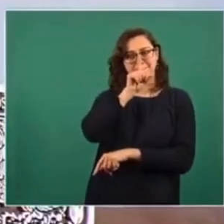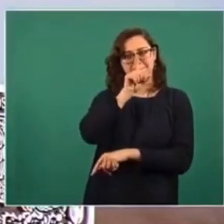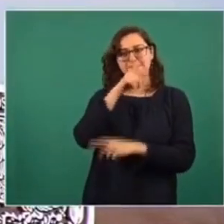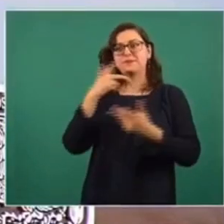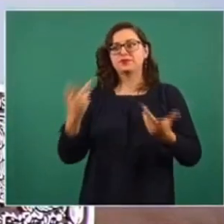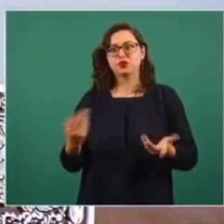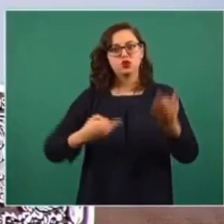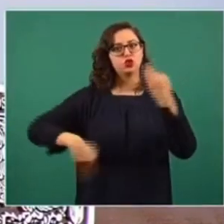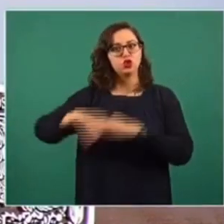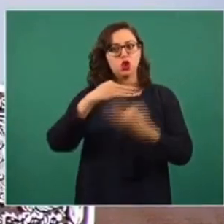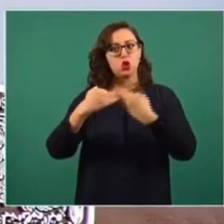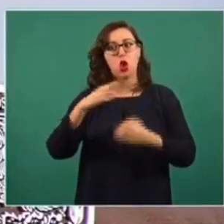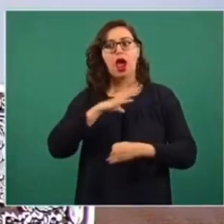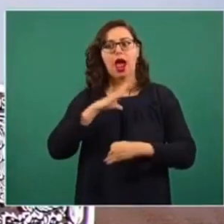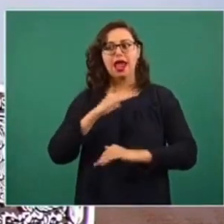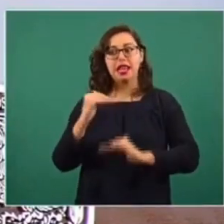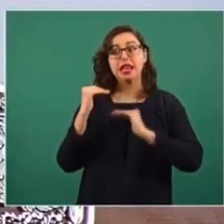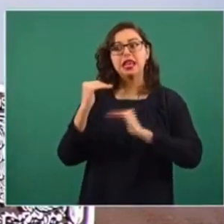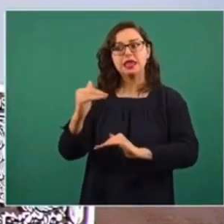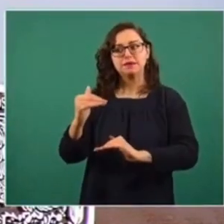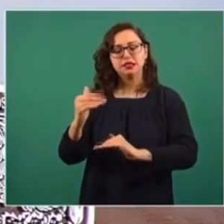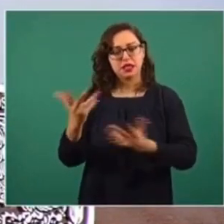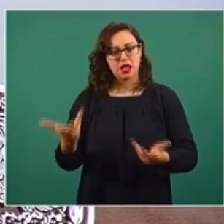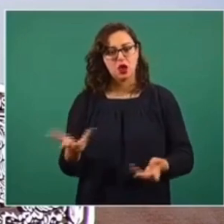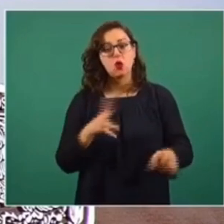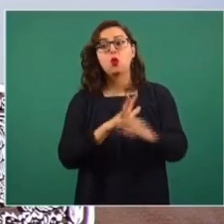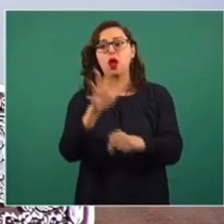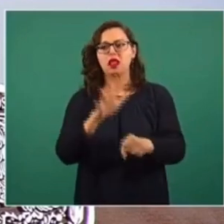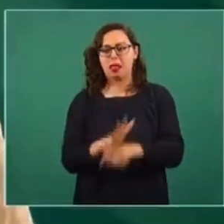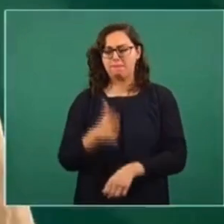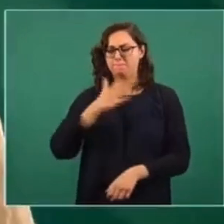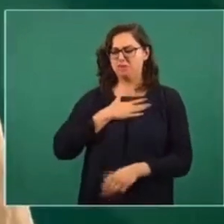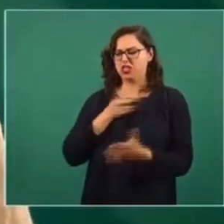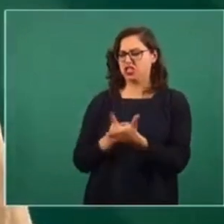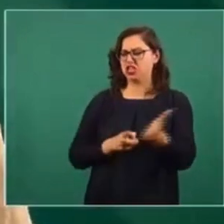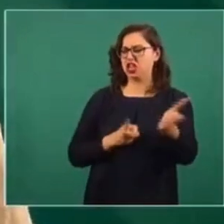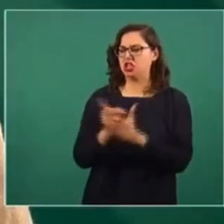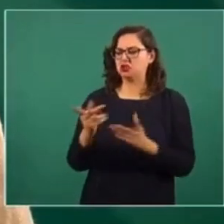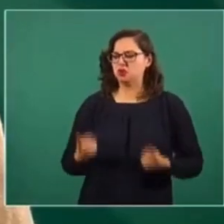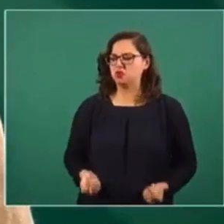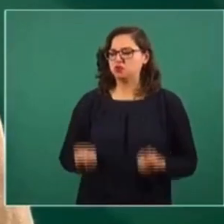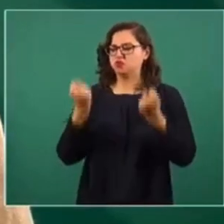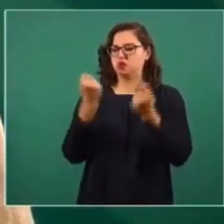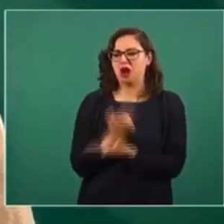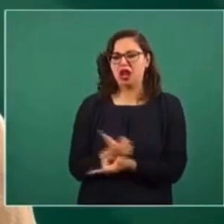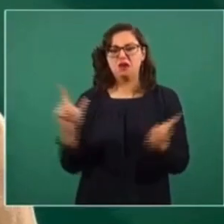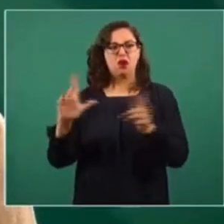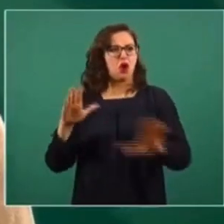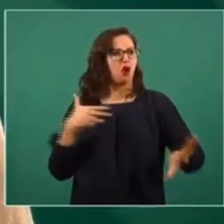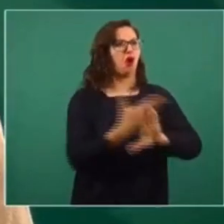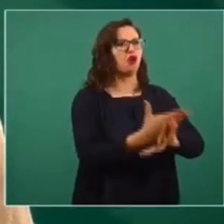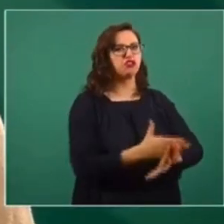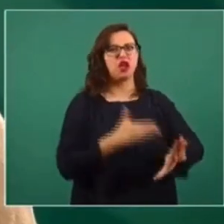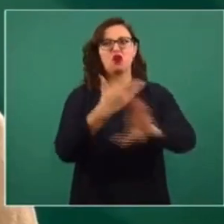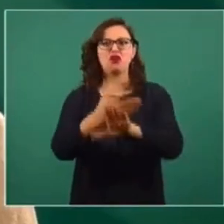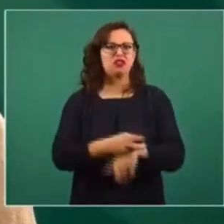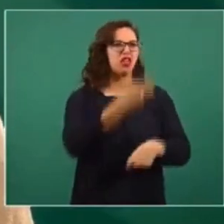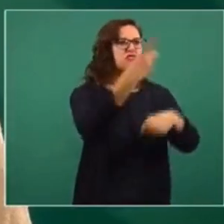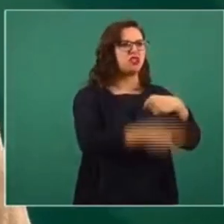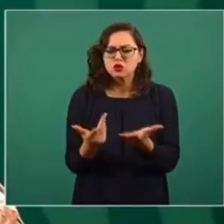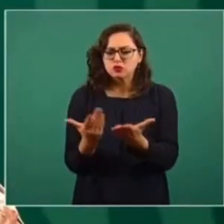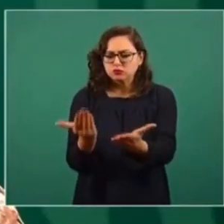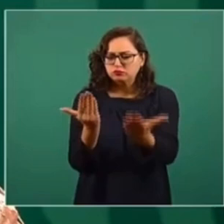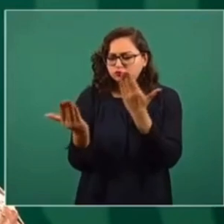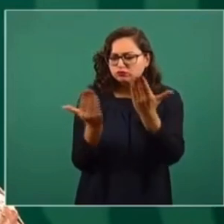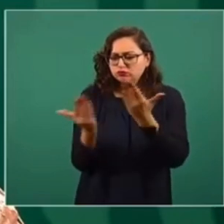restricciones. ¿Y cuáles son estas restricciones cuando afectas a terceros, cuando afectas la